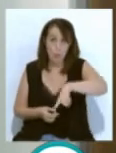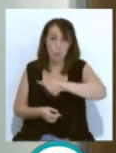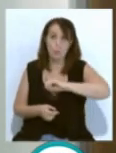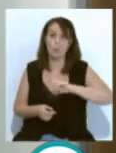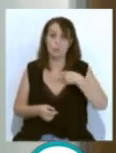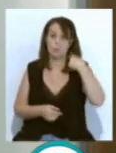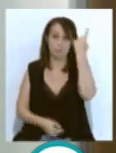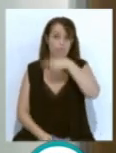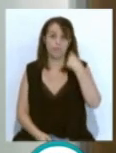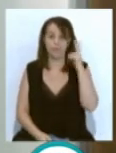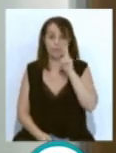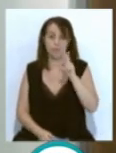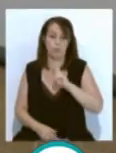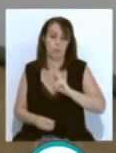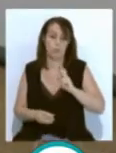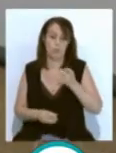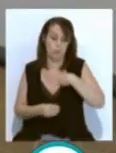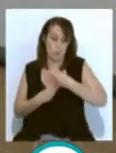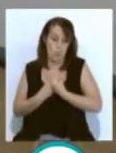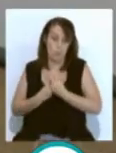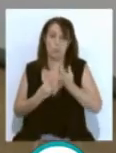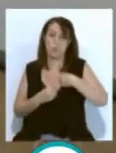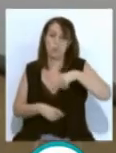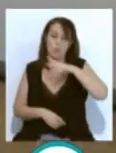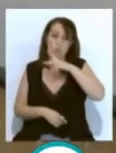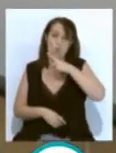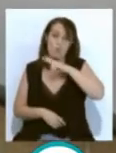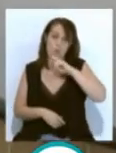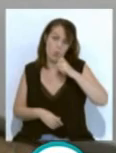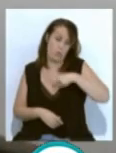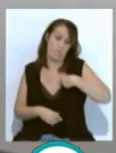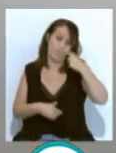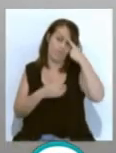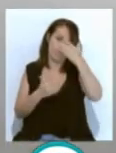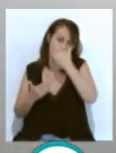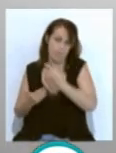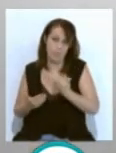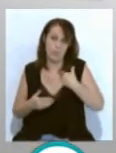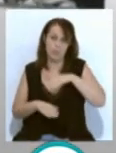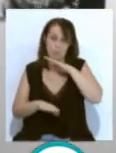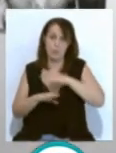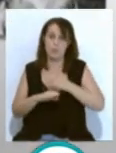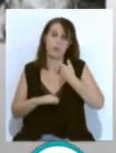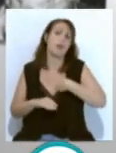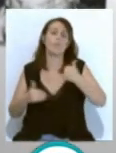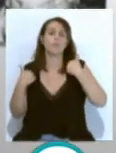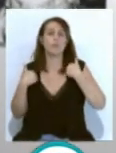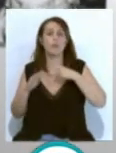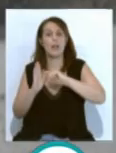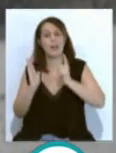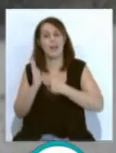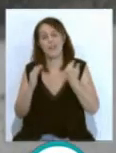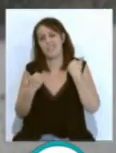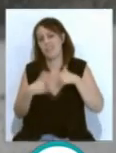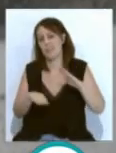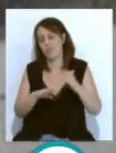sus caras, que están con nosotros. Un recuerdo que es de merecido cumplimiento. La responsabilidad legal ya prescribió hace